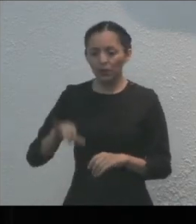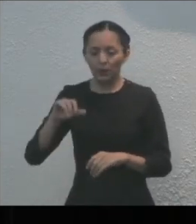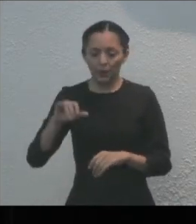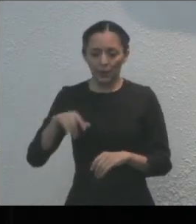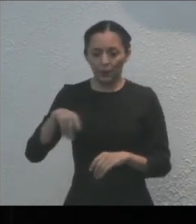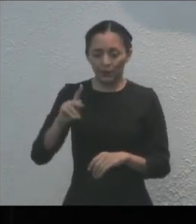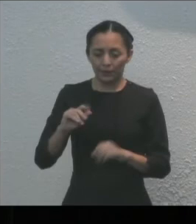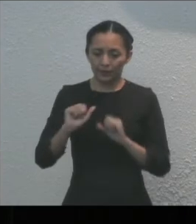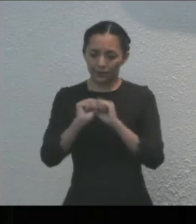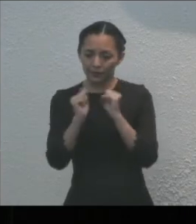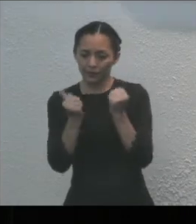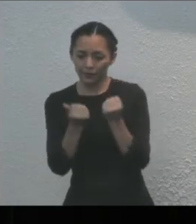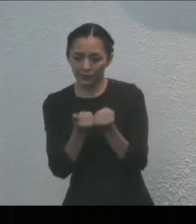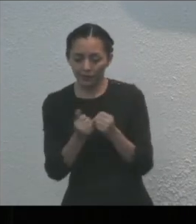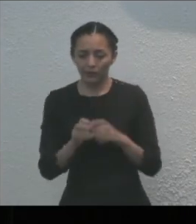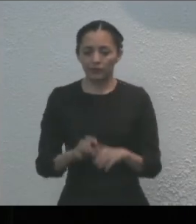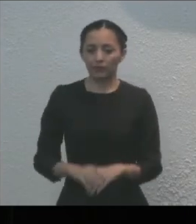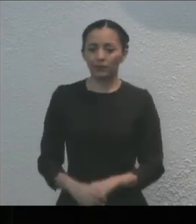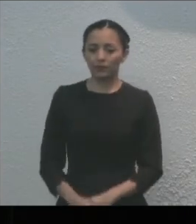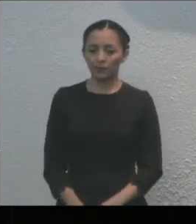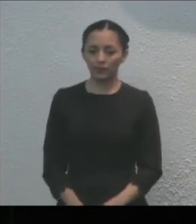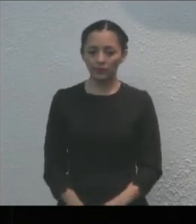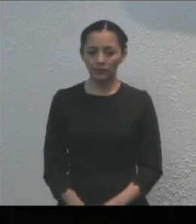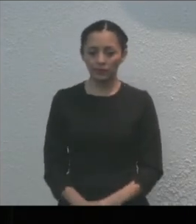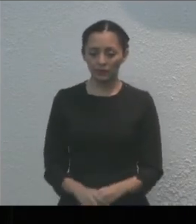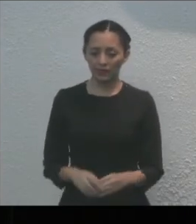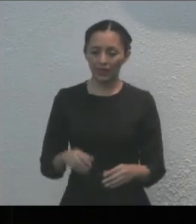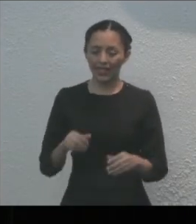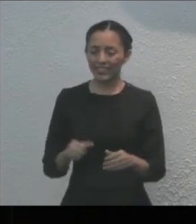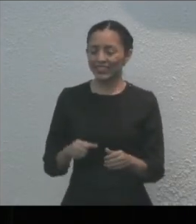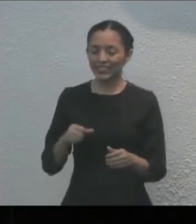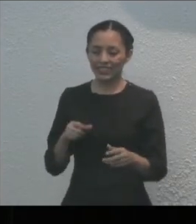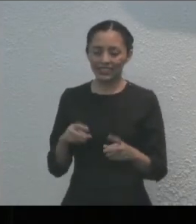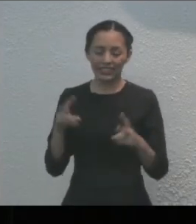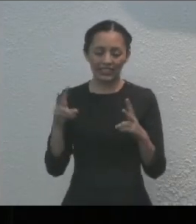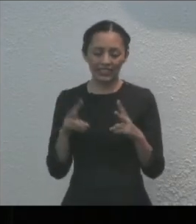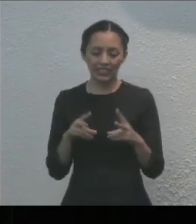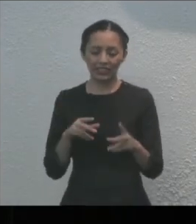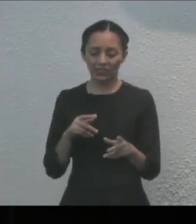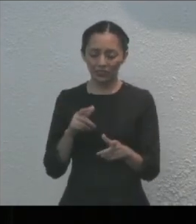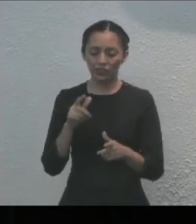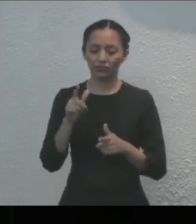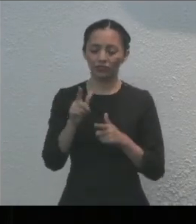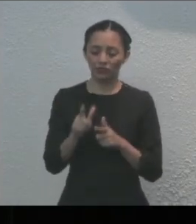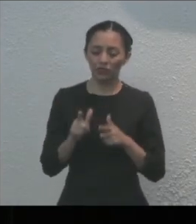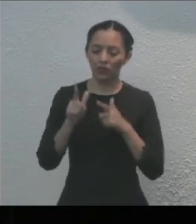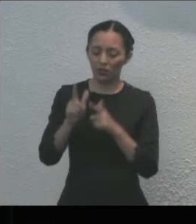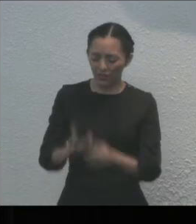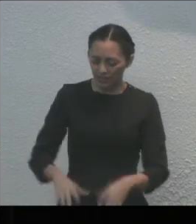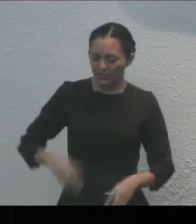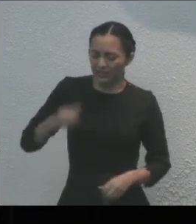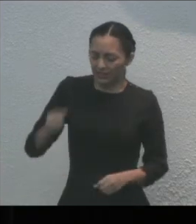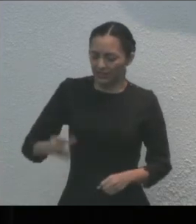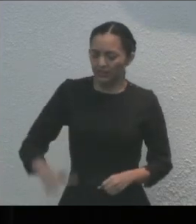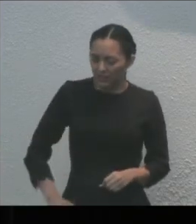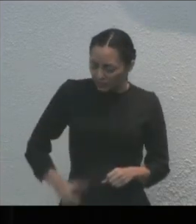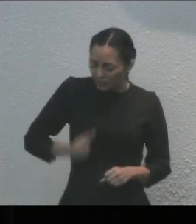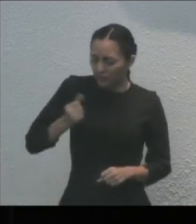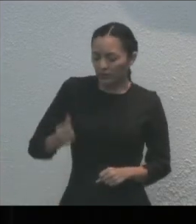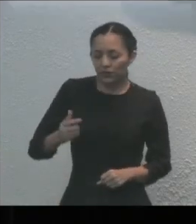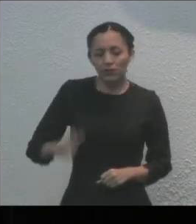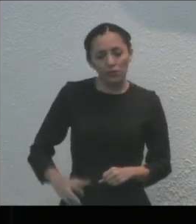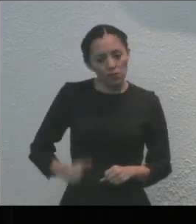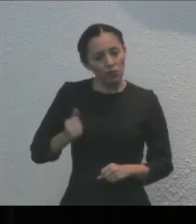desde las organizaciones no gubernamentales, ha luchado para cambiar las circunstancias y el día a día de otras mujeres y sus familias.